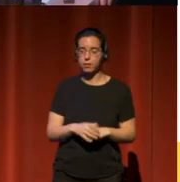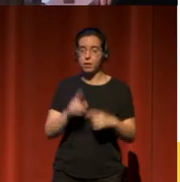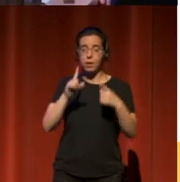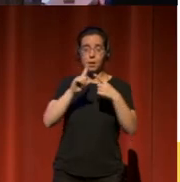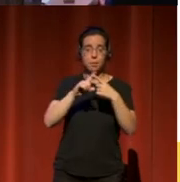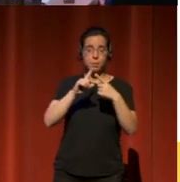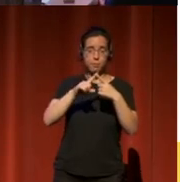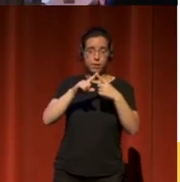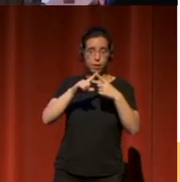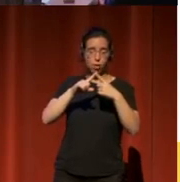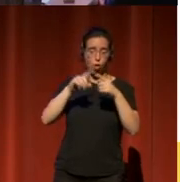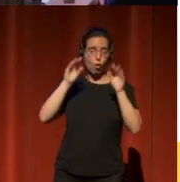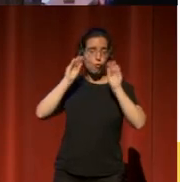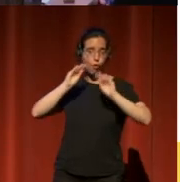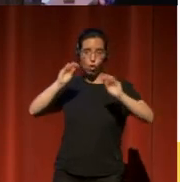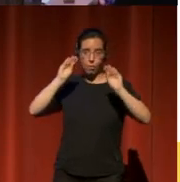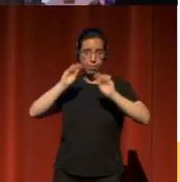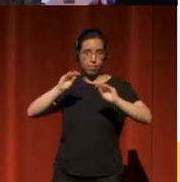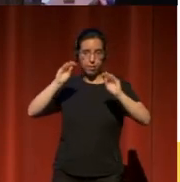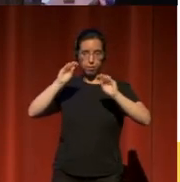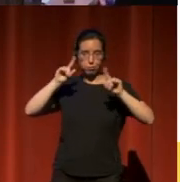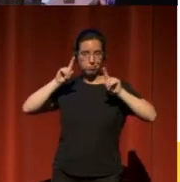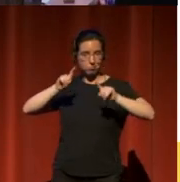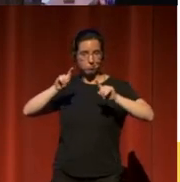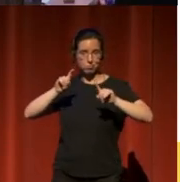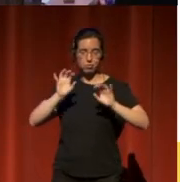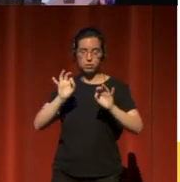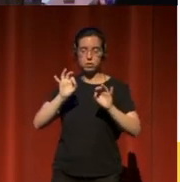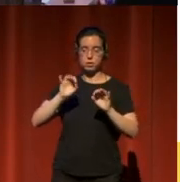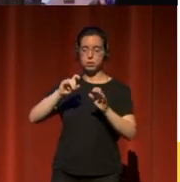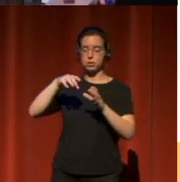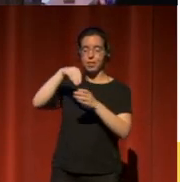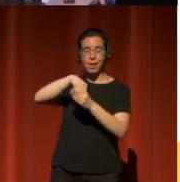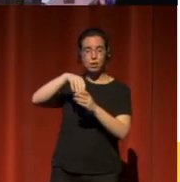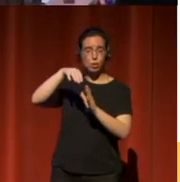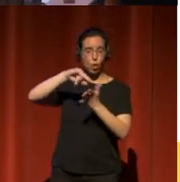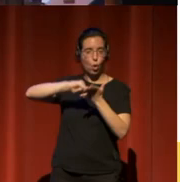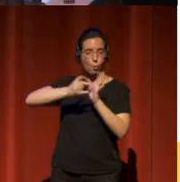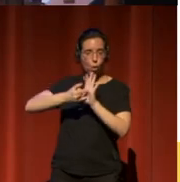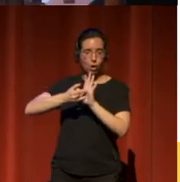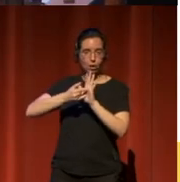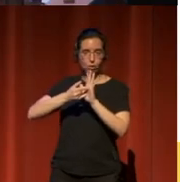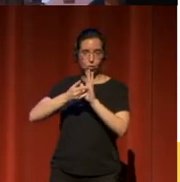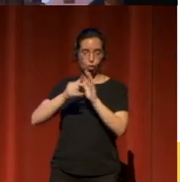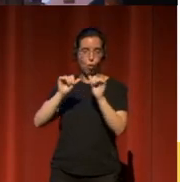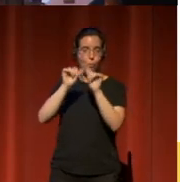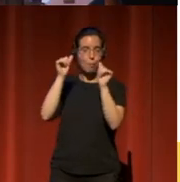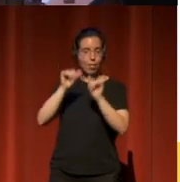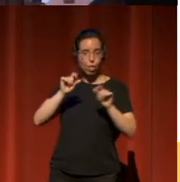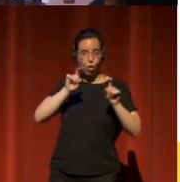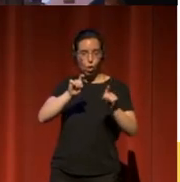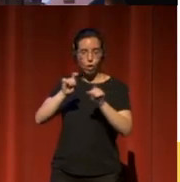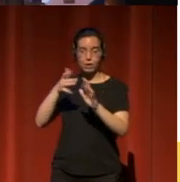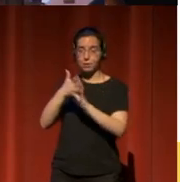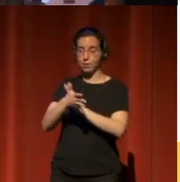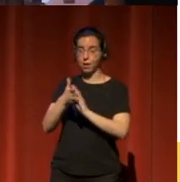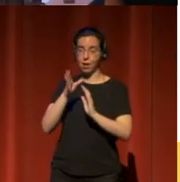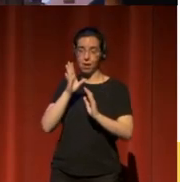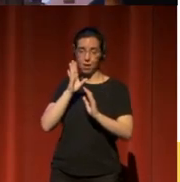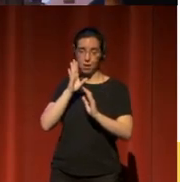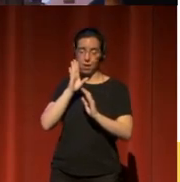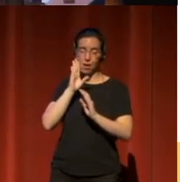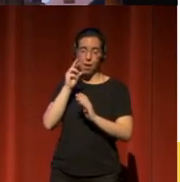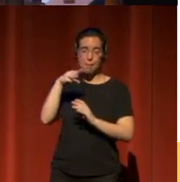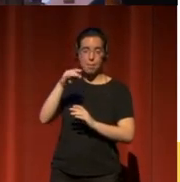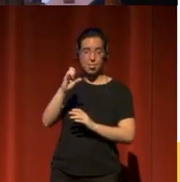Formar. Desde el proyecto se ha trabajado una metodología, que es la adaptación de la metodología que usaba Mediala